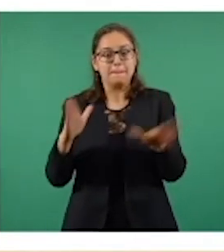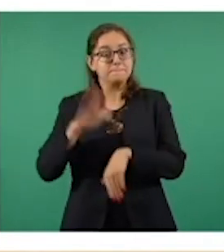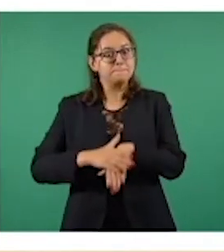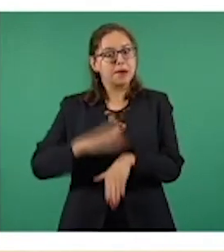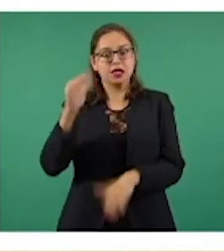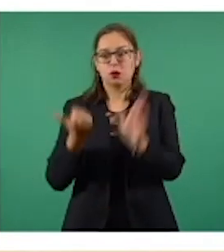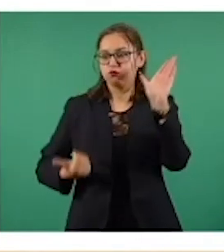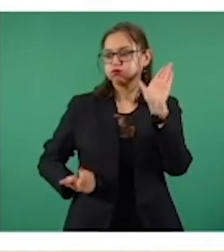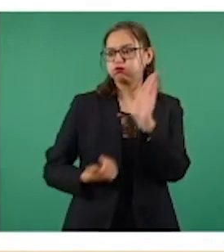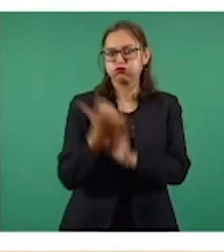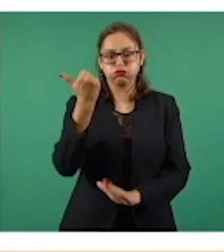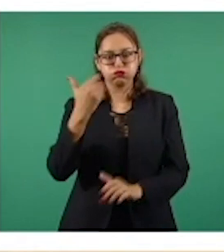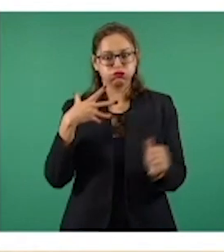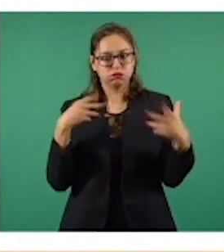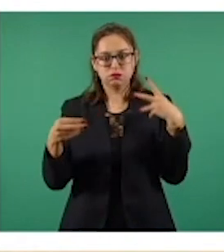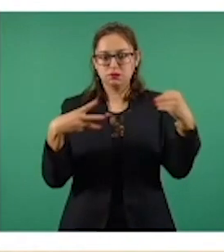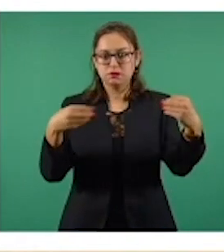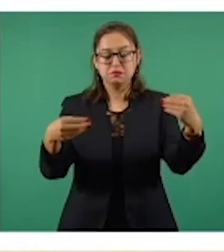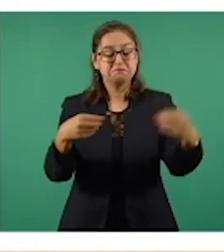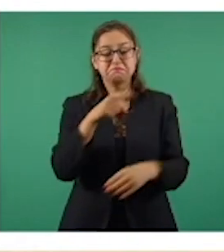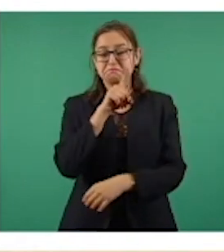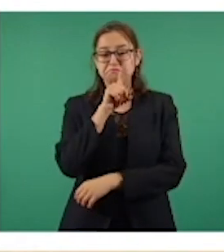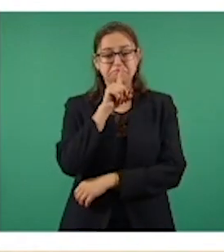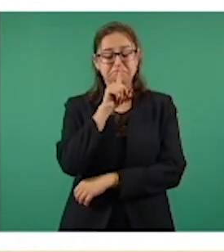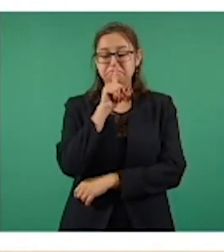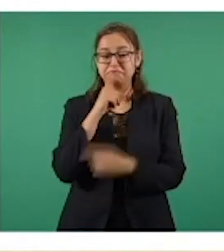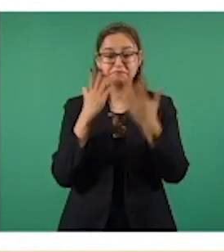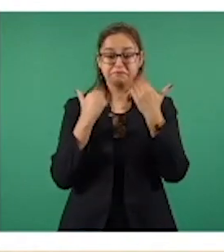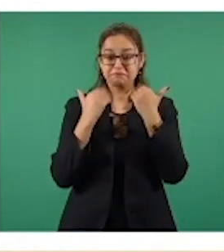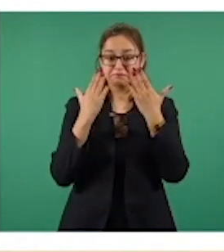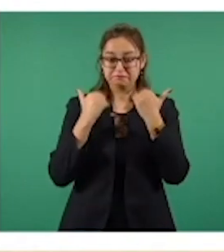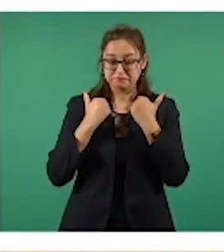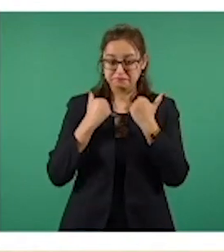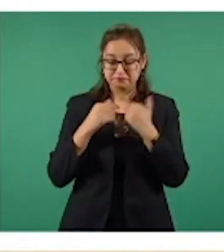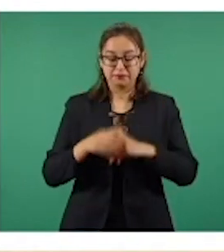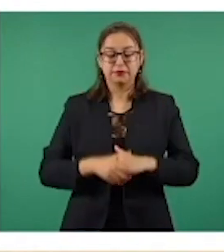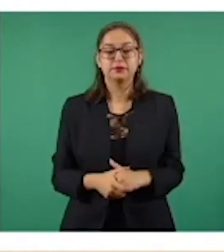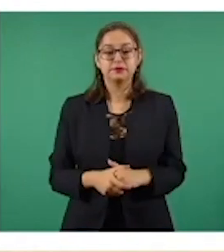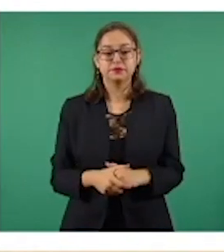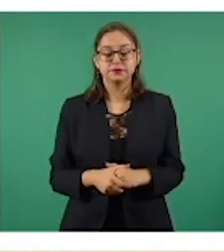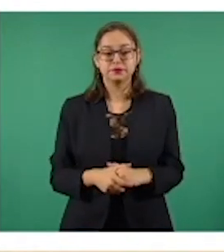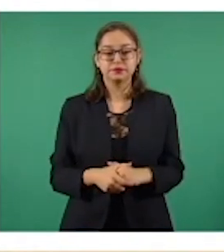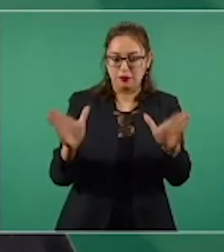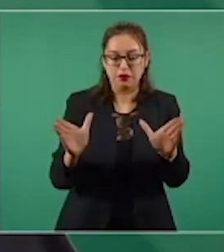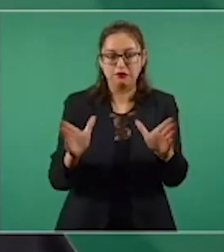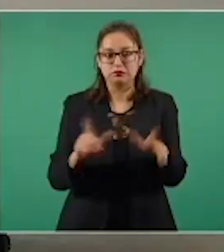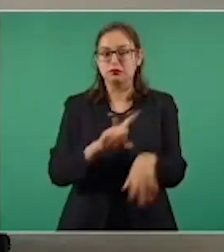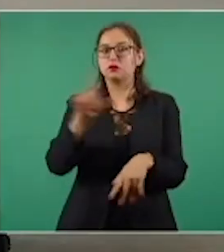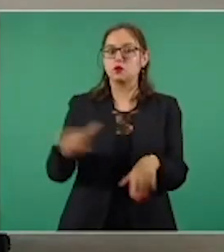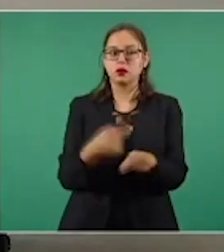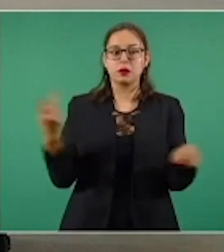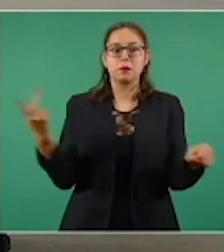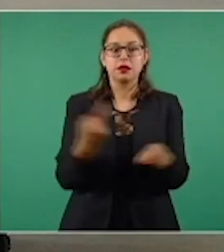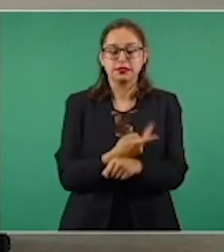apertura de las escuelas haya repercutido en un incremento de contagios de importancia. Hasta